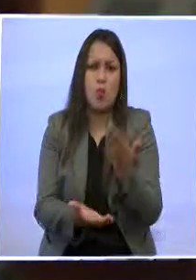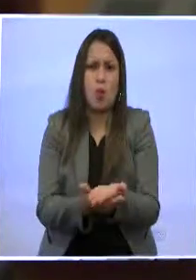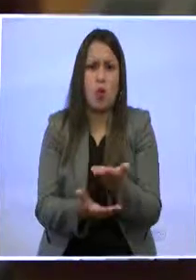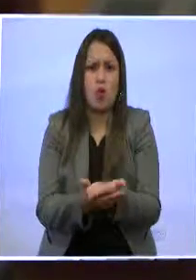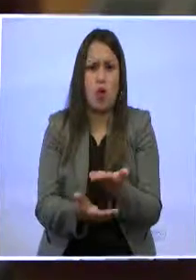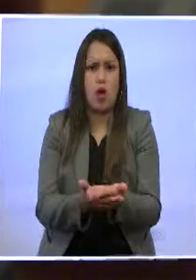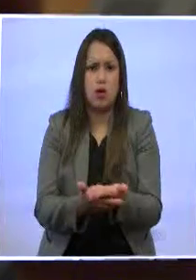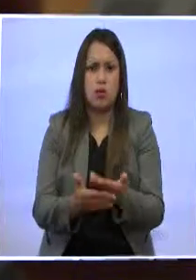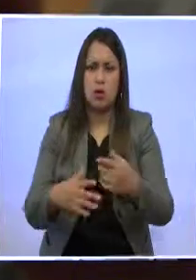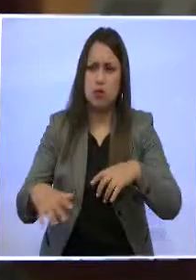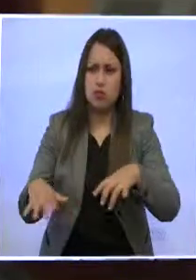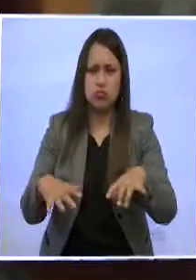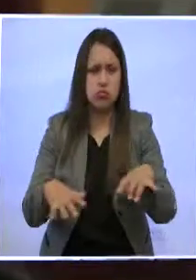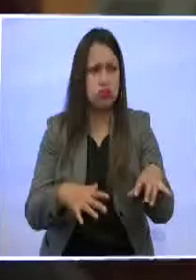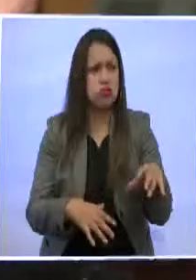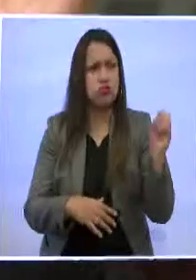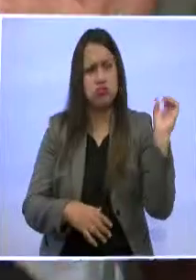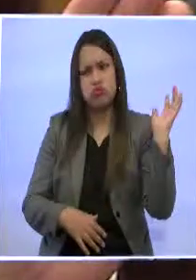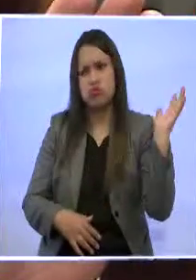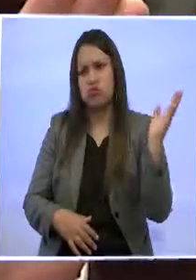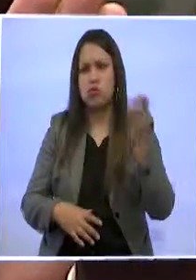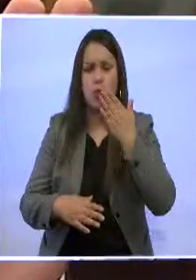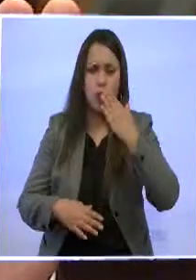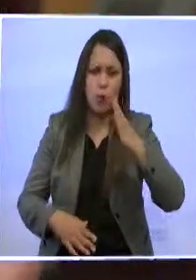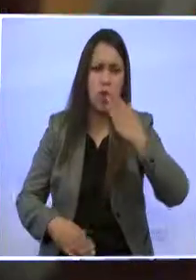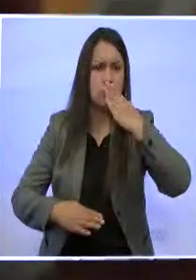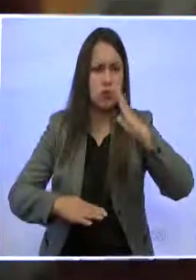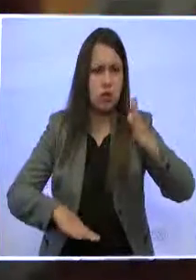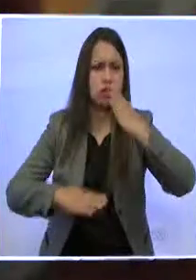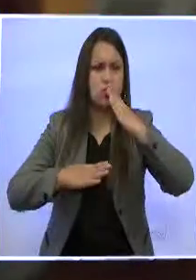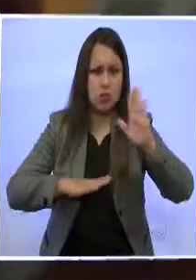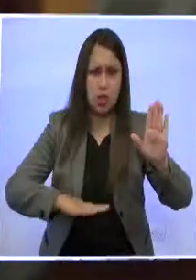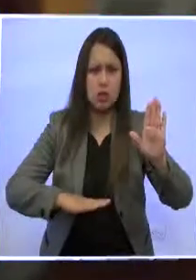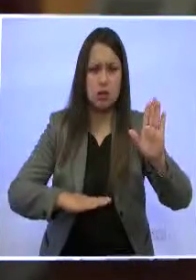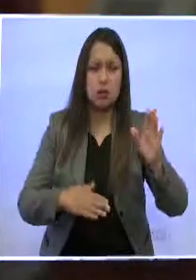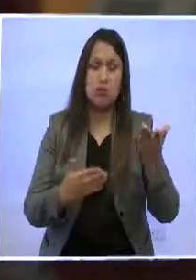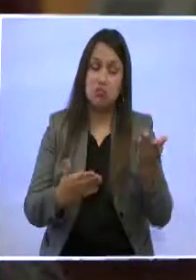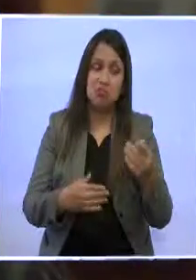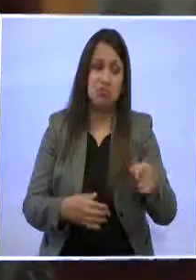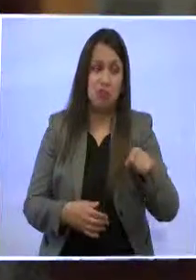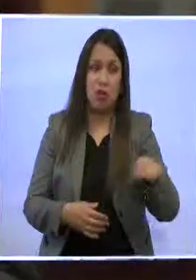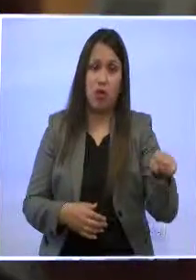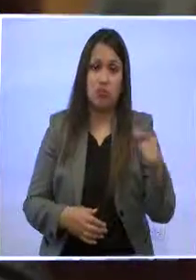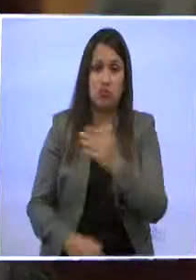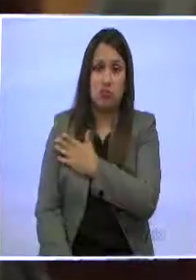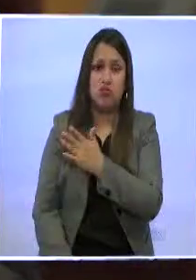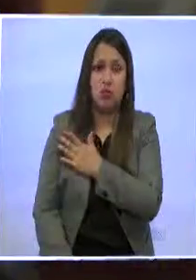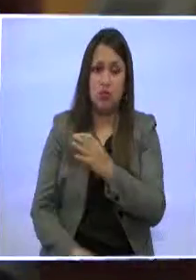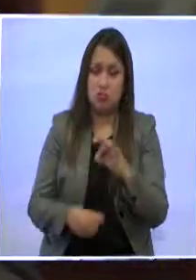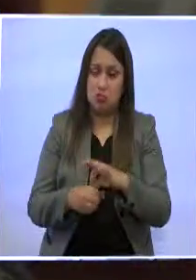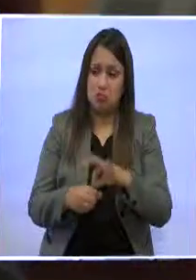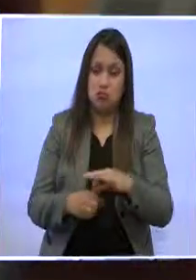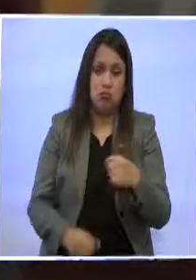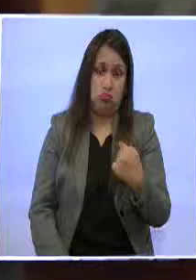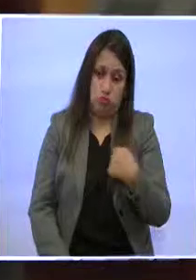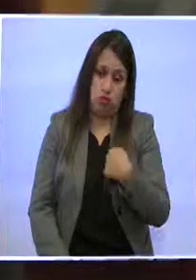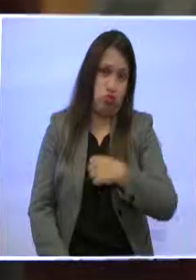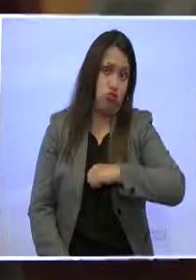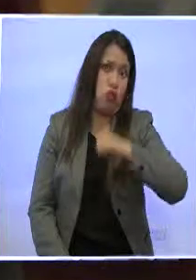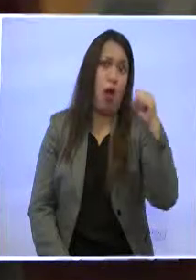movimiento alianza país, y en función de eso, ¿no es cierto?, y por supuesto, en un constante